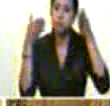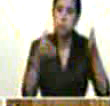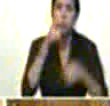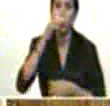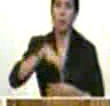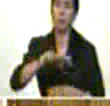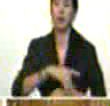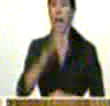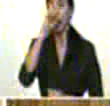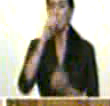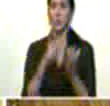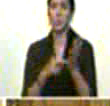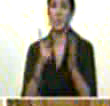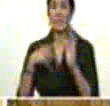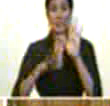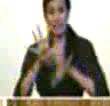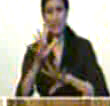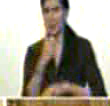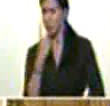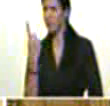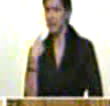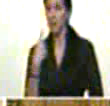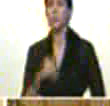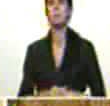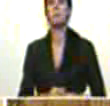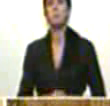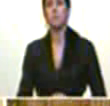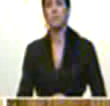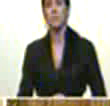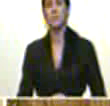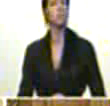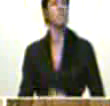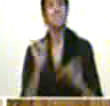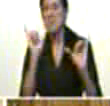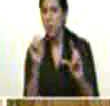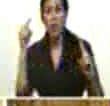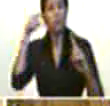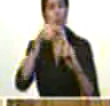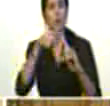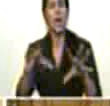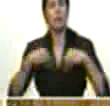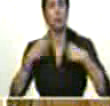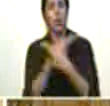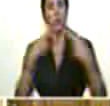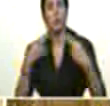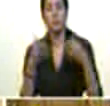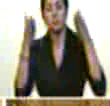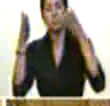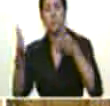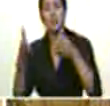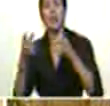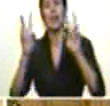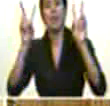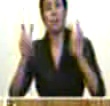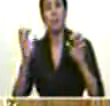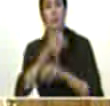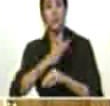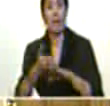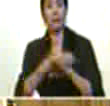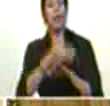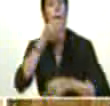2015 estuvo asignado por este esfuerzo de seguir asumiendo compromisos en áreas sociales que ya he descrito